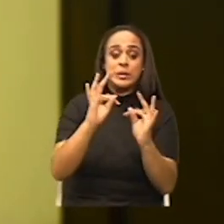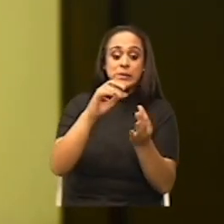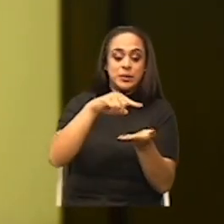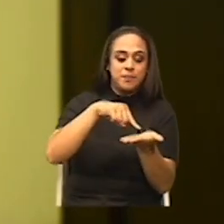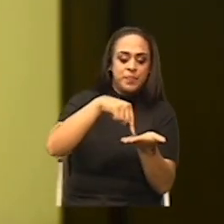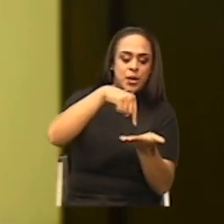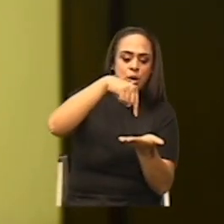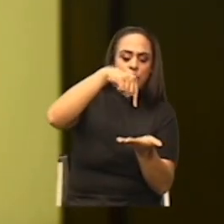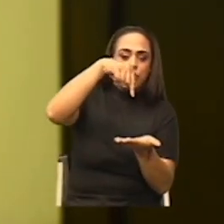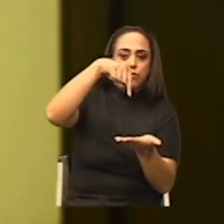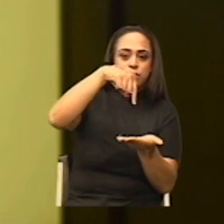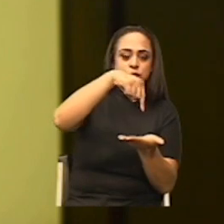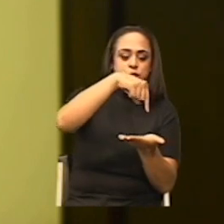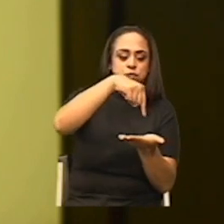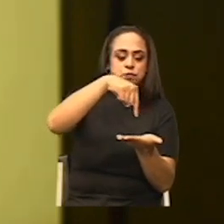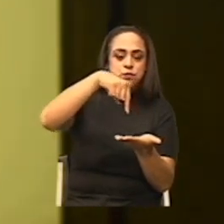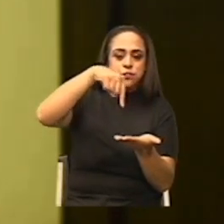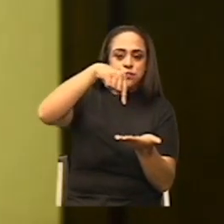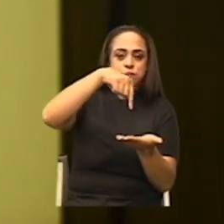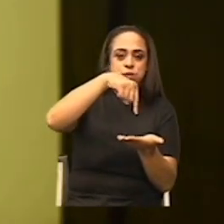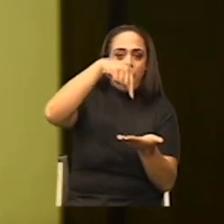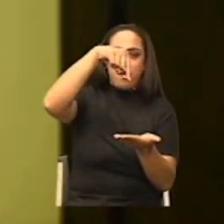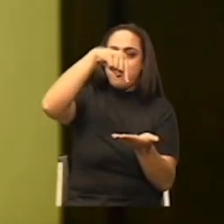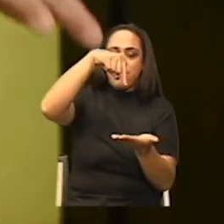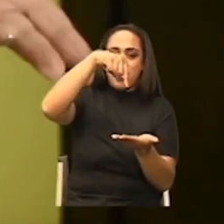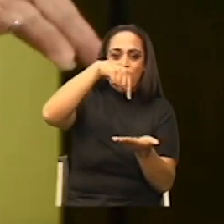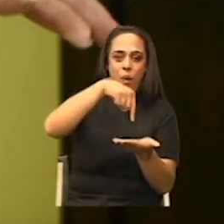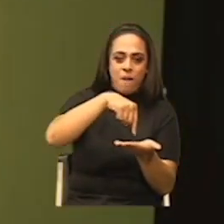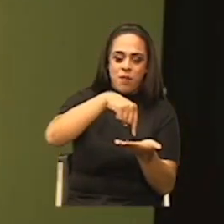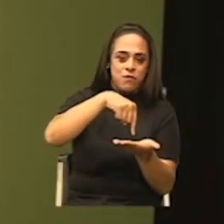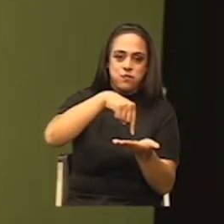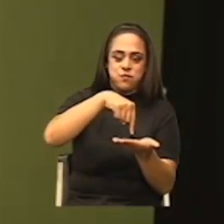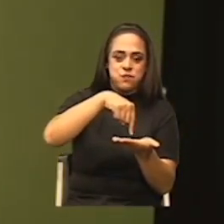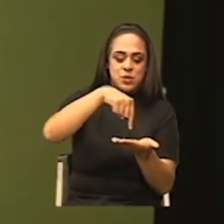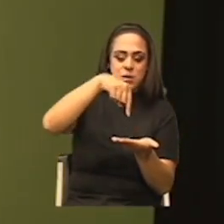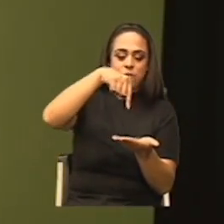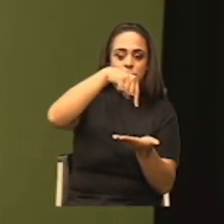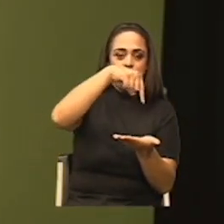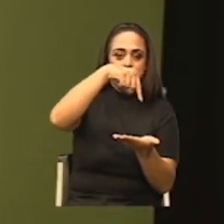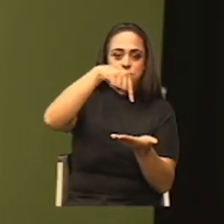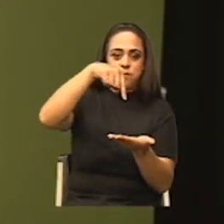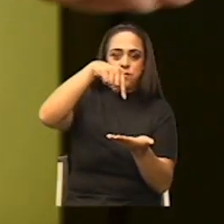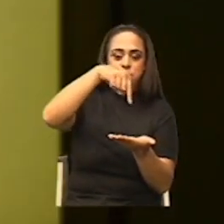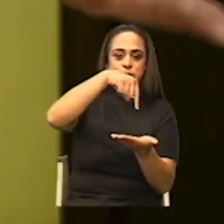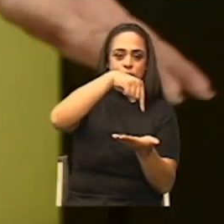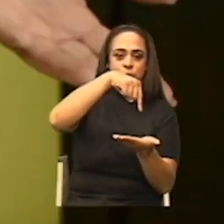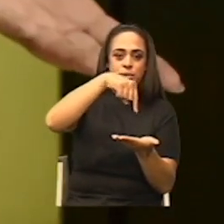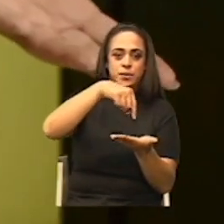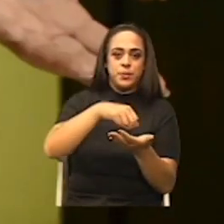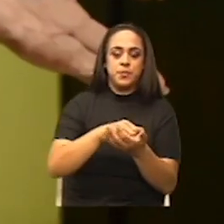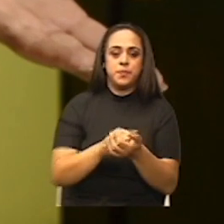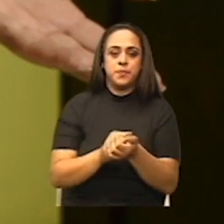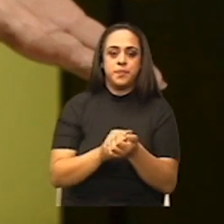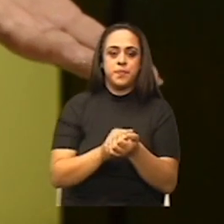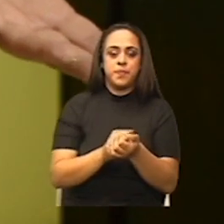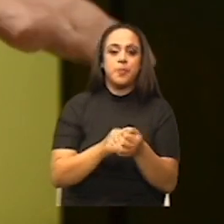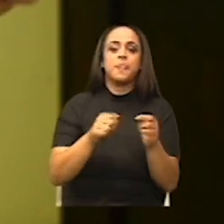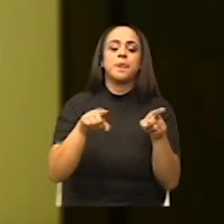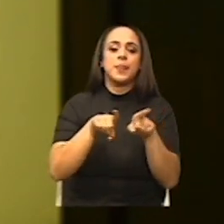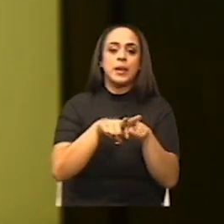fuerza de empuje y el peso sean iguales. También debemos comprender el principio de Pascal.